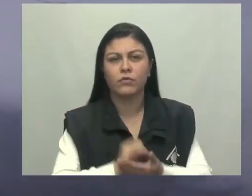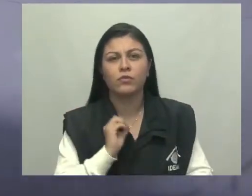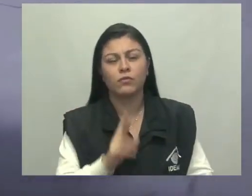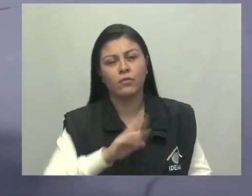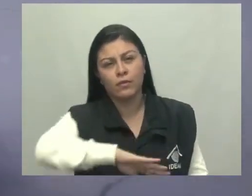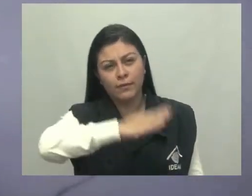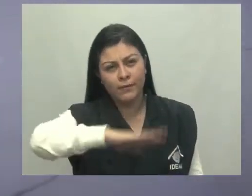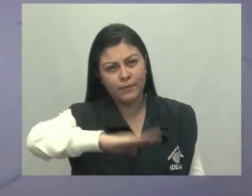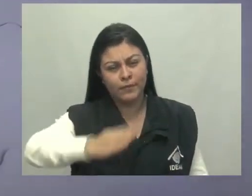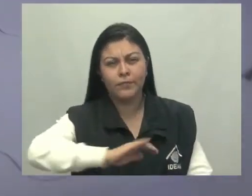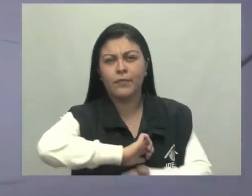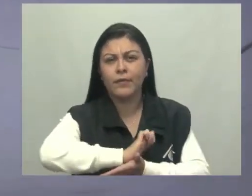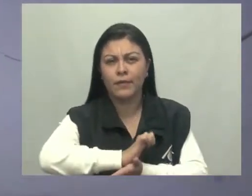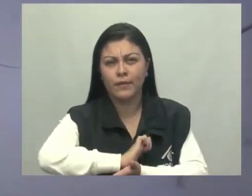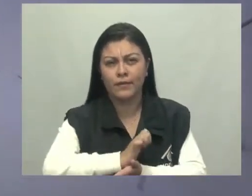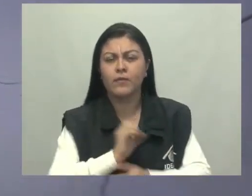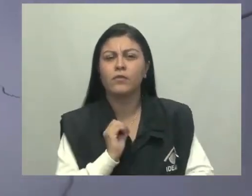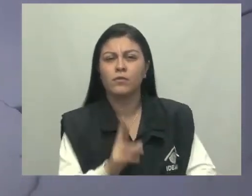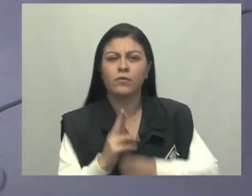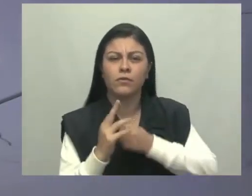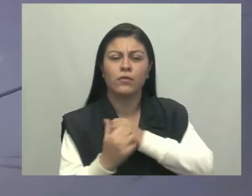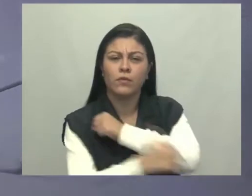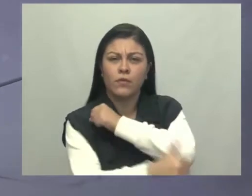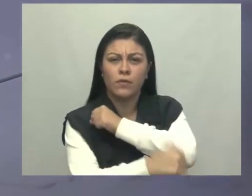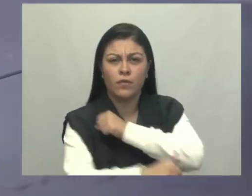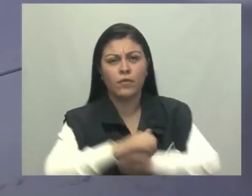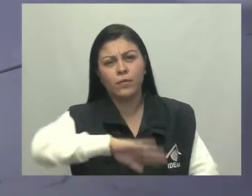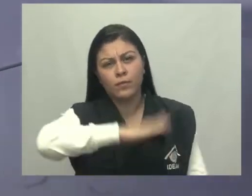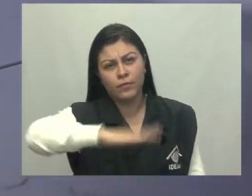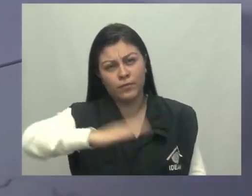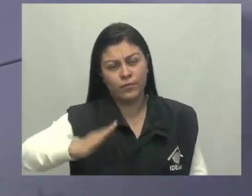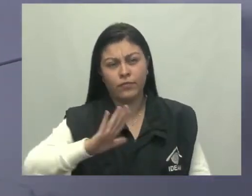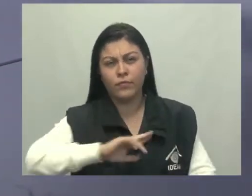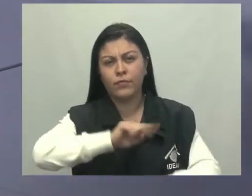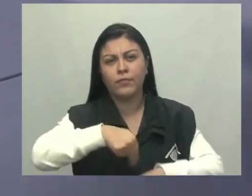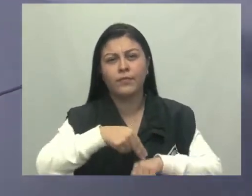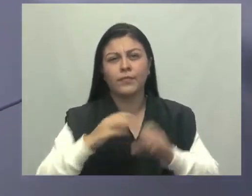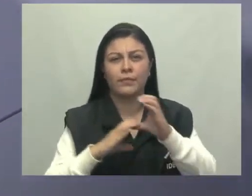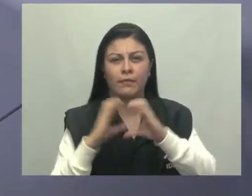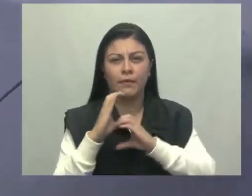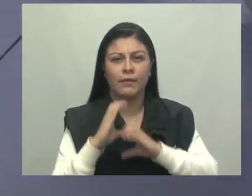Antioquia, en el eje cafetero, al sur de Boyacá y en las montañas de Nariño y el Cauca.